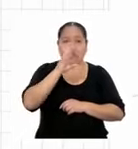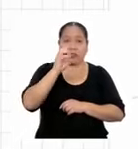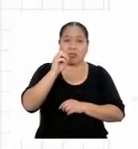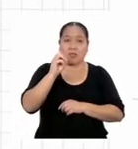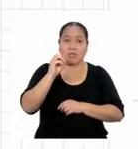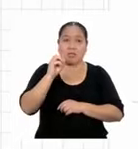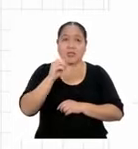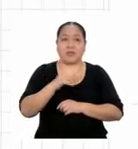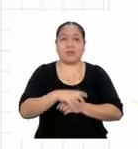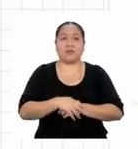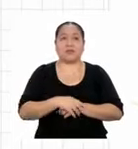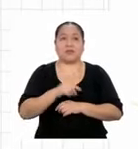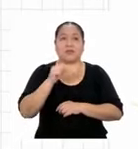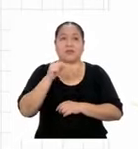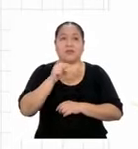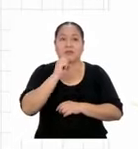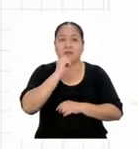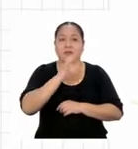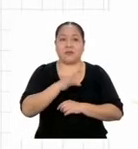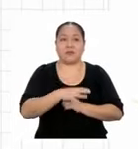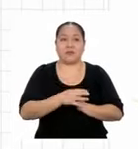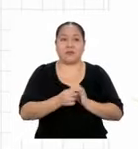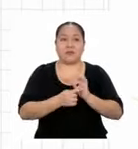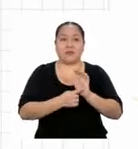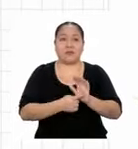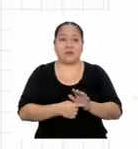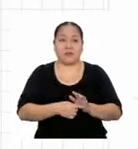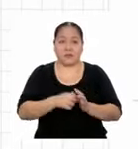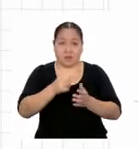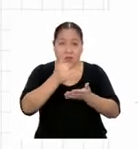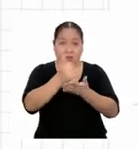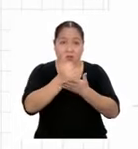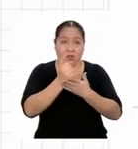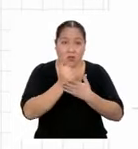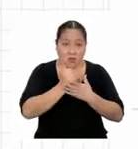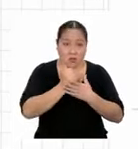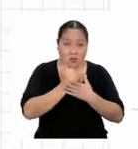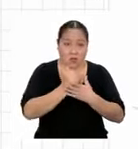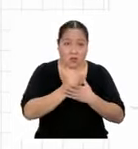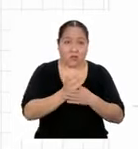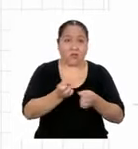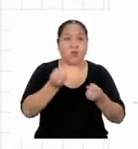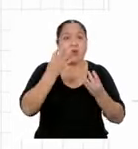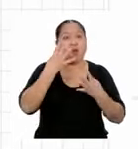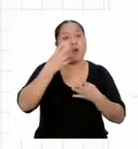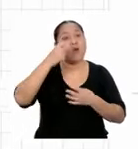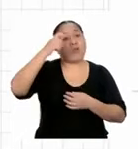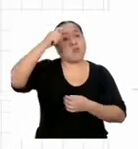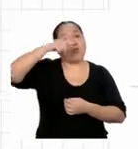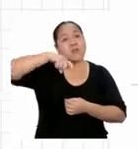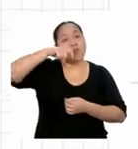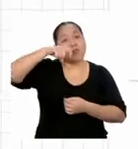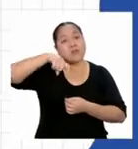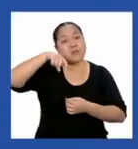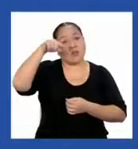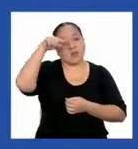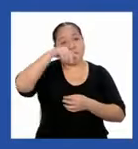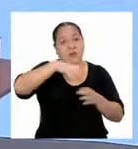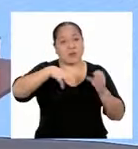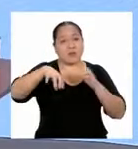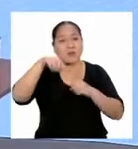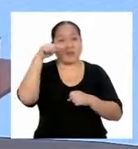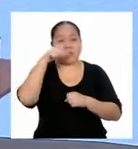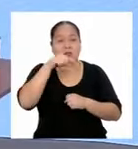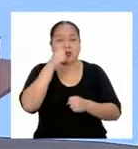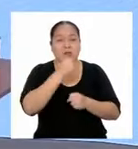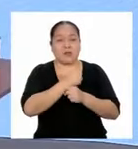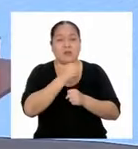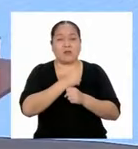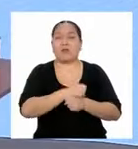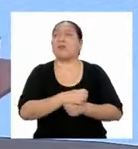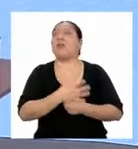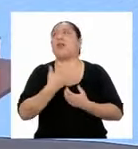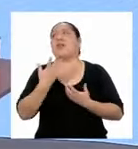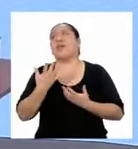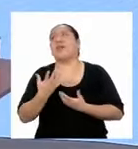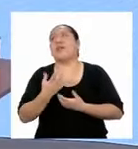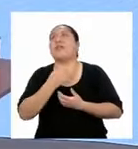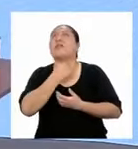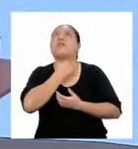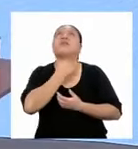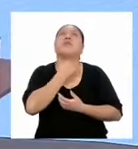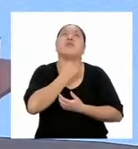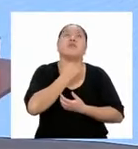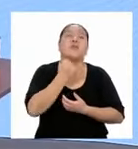aquí te muestro un mapa con las medidas que tengo. ¿Me ayudas a calcular cuánto dinero necesito para poder hacer ese trabajo? Ay, abuelito,